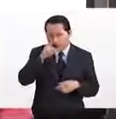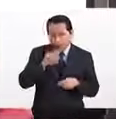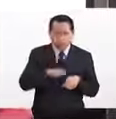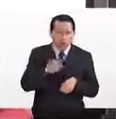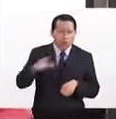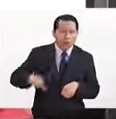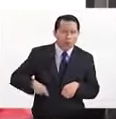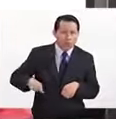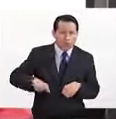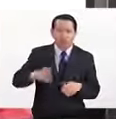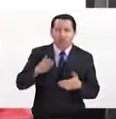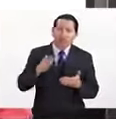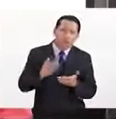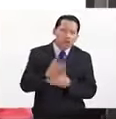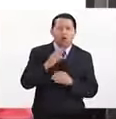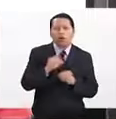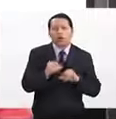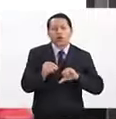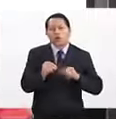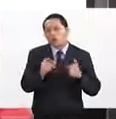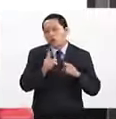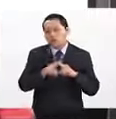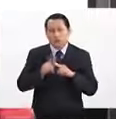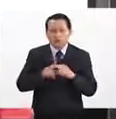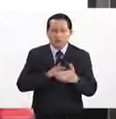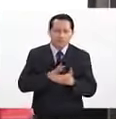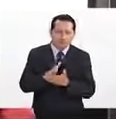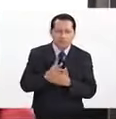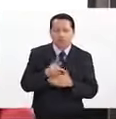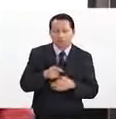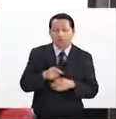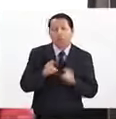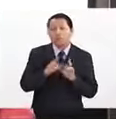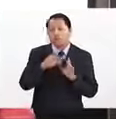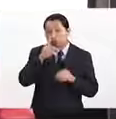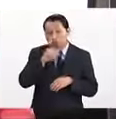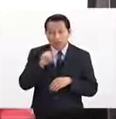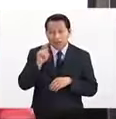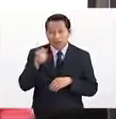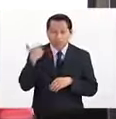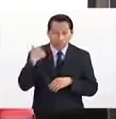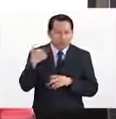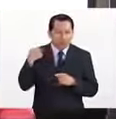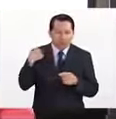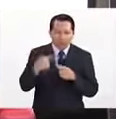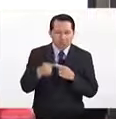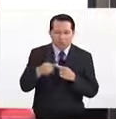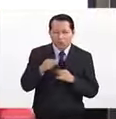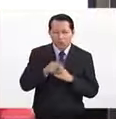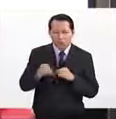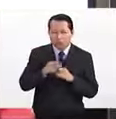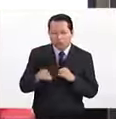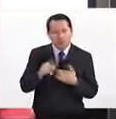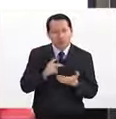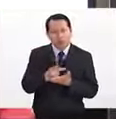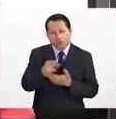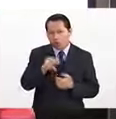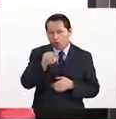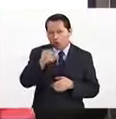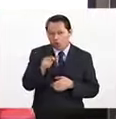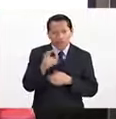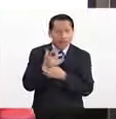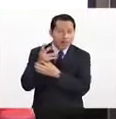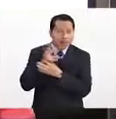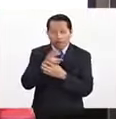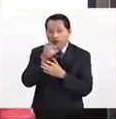Estado o algún otro agente económico. Aquí, los últimos premios Nobel de la economía conductual, ellos dicen, bueno, pues que